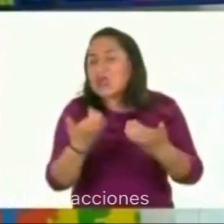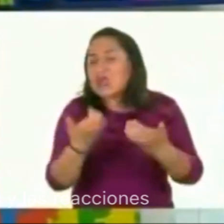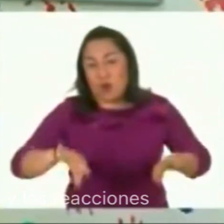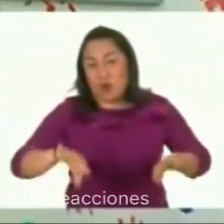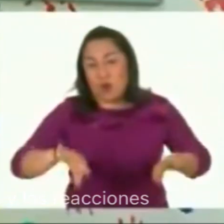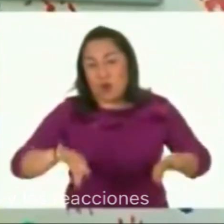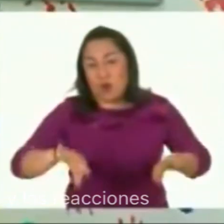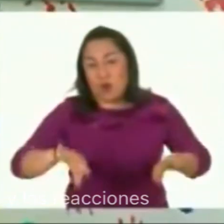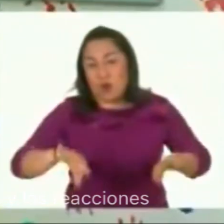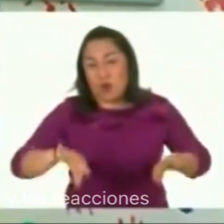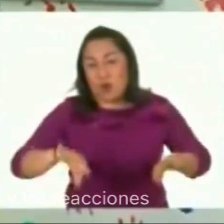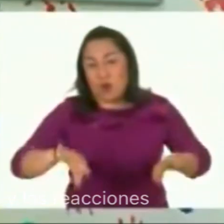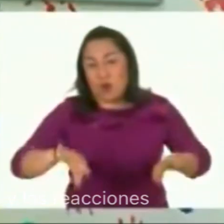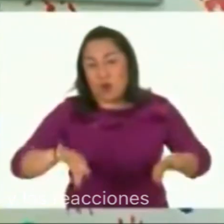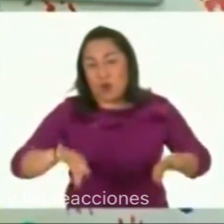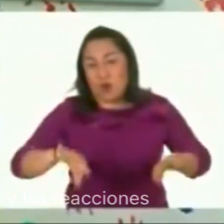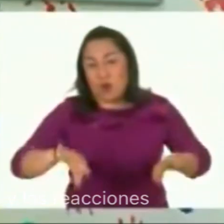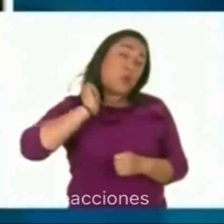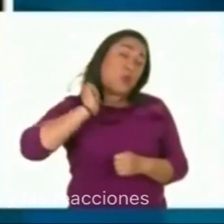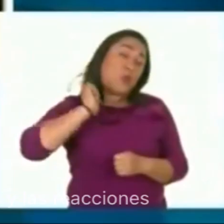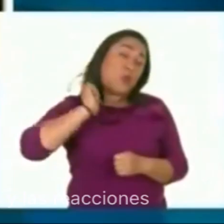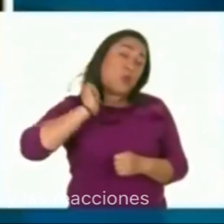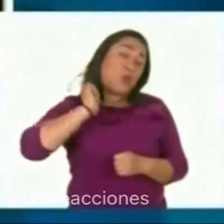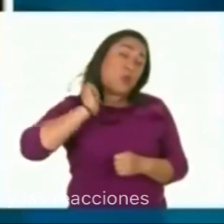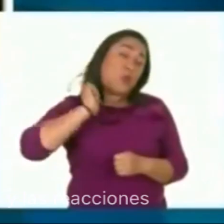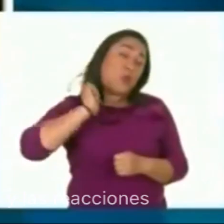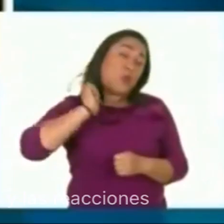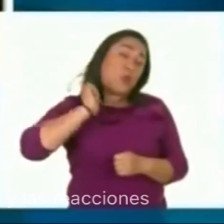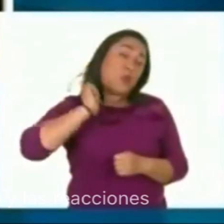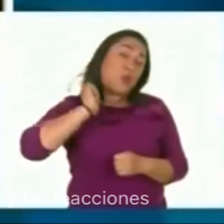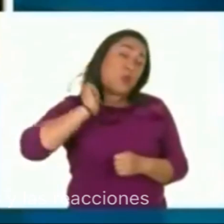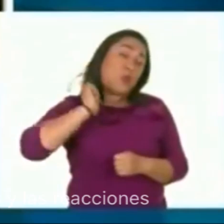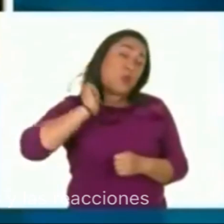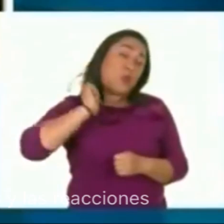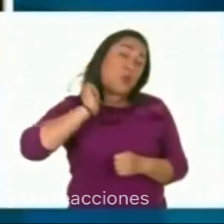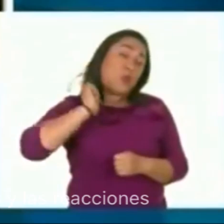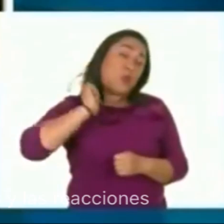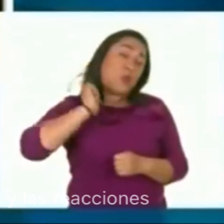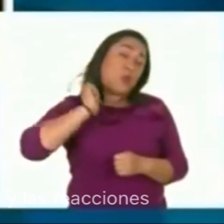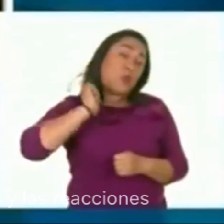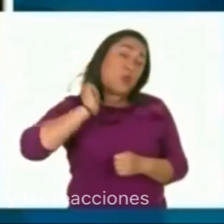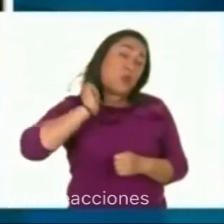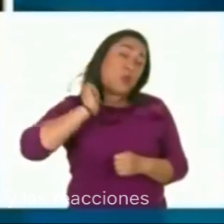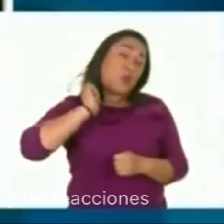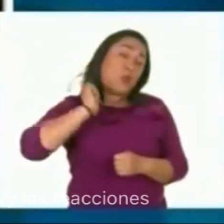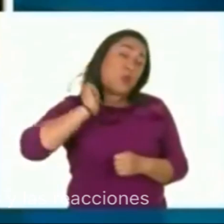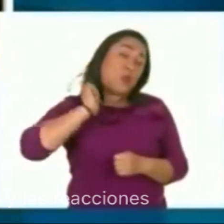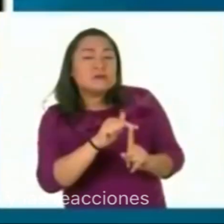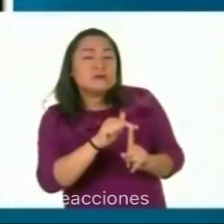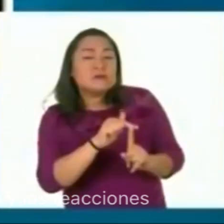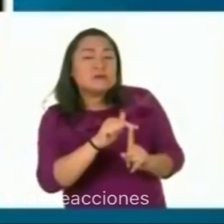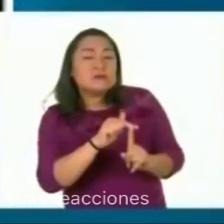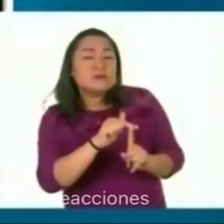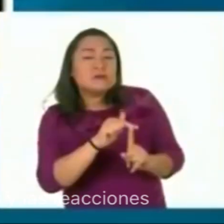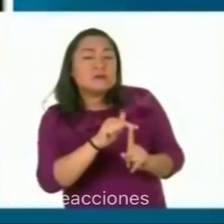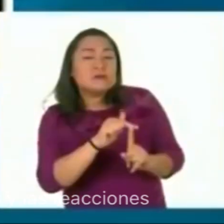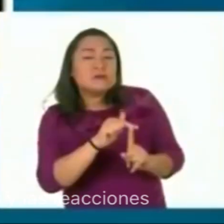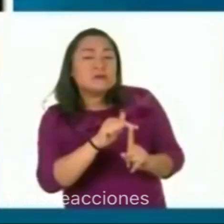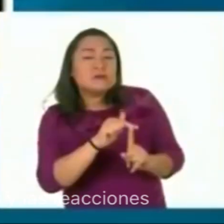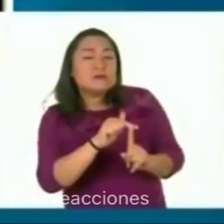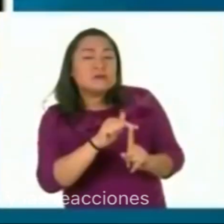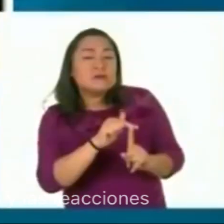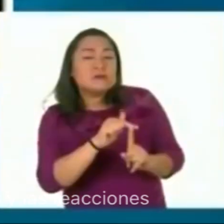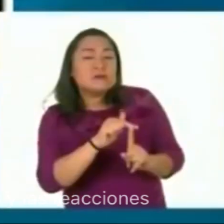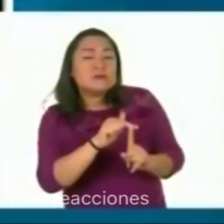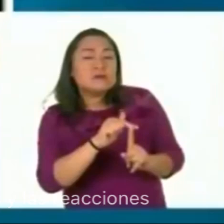país y es establecida por la autoridad. En la antigüedad los niños no tenían oportunidad de opinión, sin embargo la sociedad entendió que los niños no eran adultos